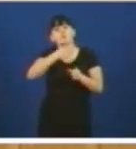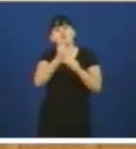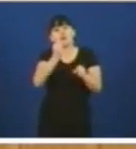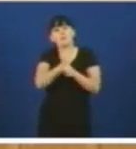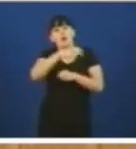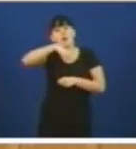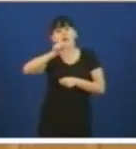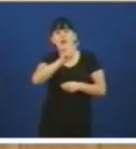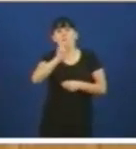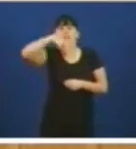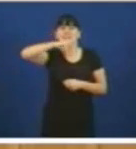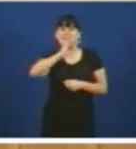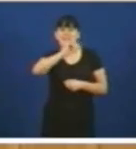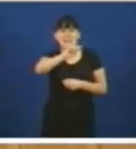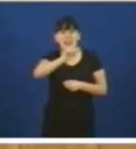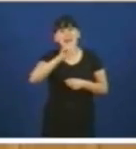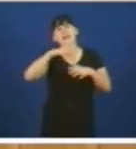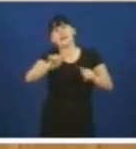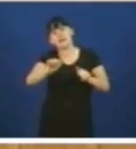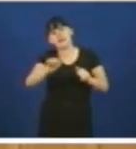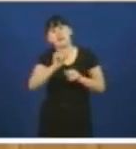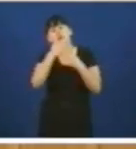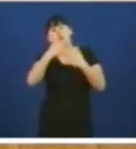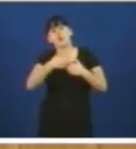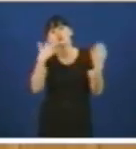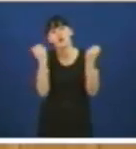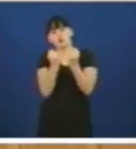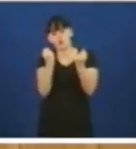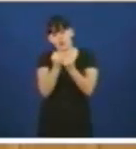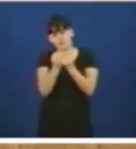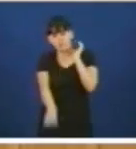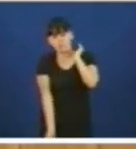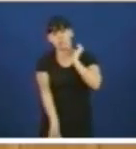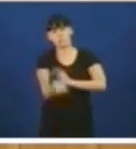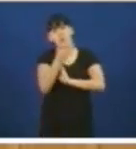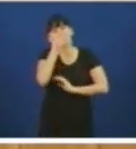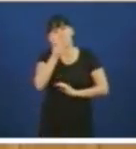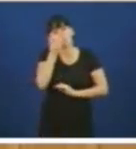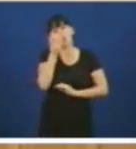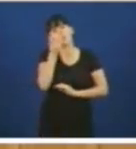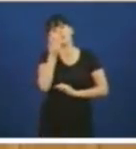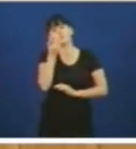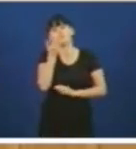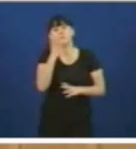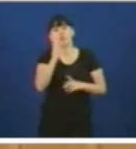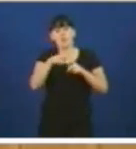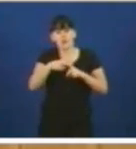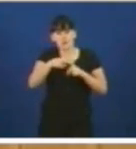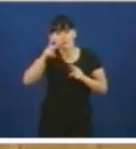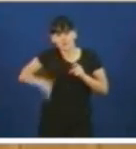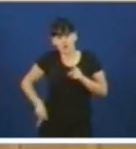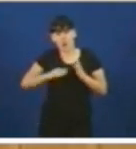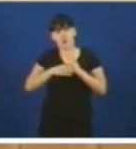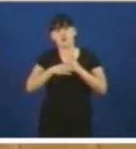súa industria auxiliar e que foi elaborada pola consellería de industria polo colexo de ingenieros navales de Galicia como xa indicou o conselleiro